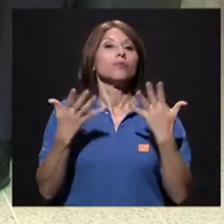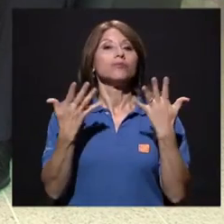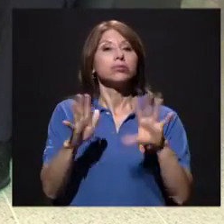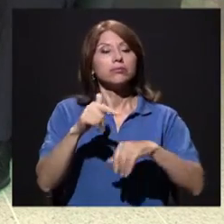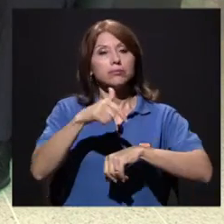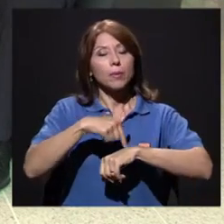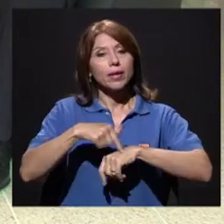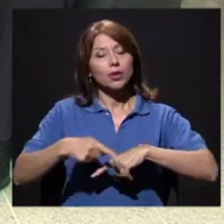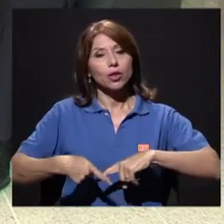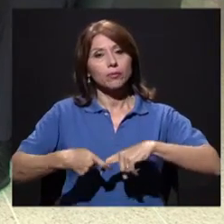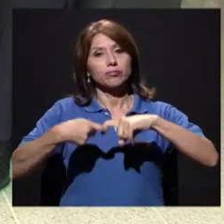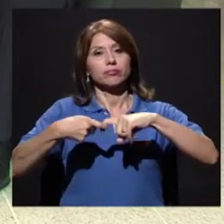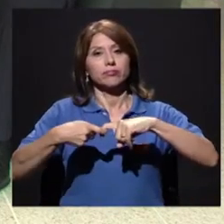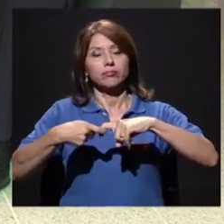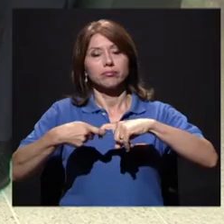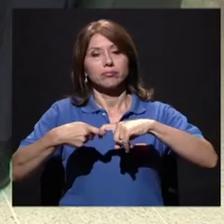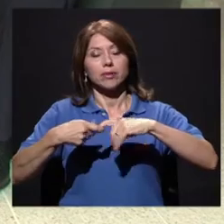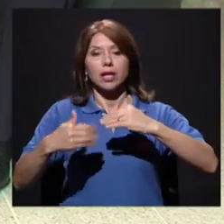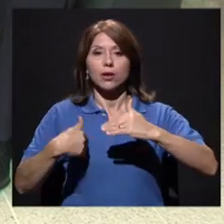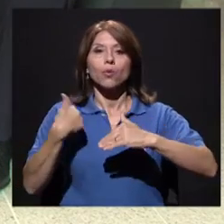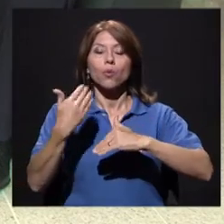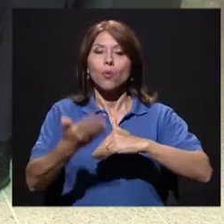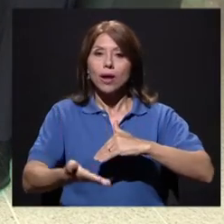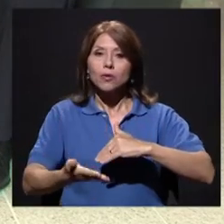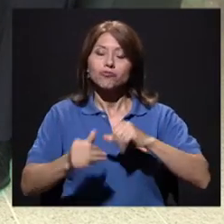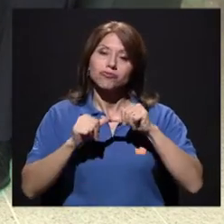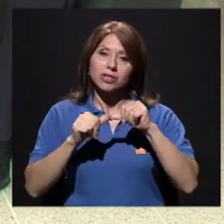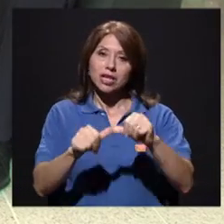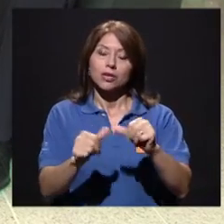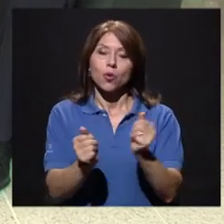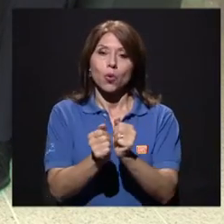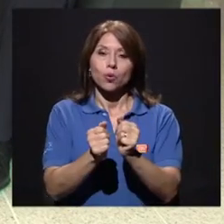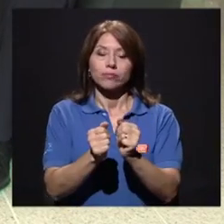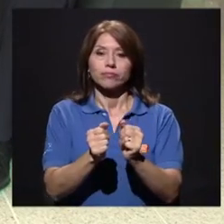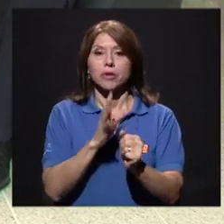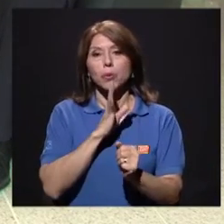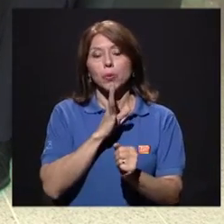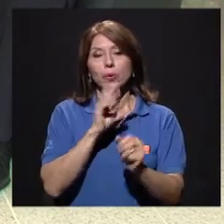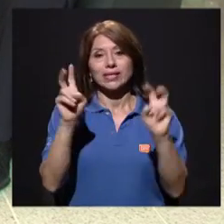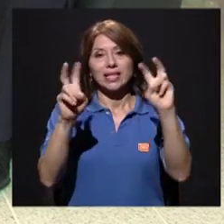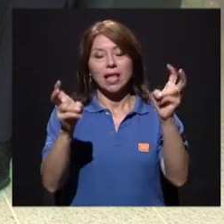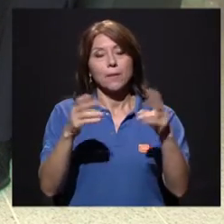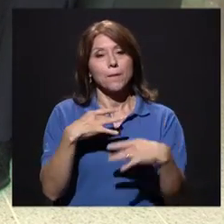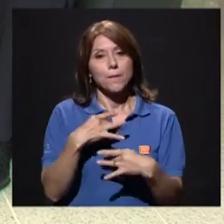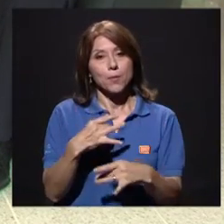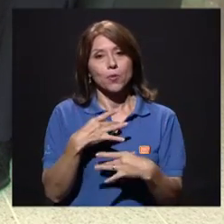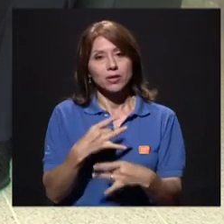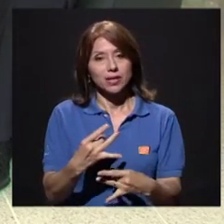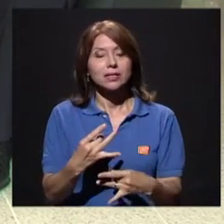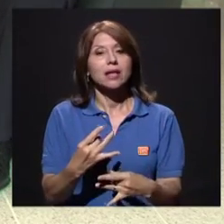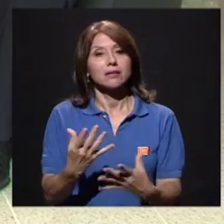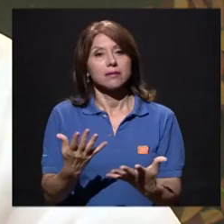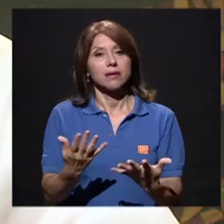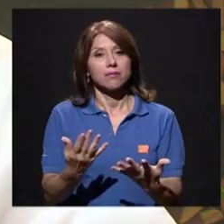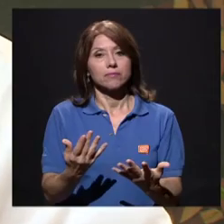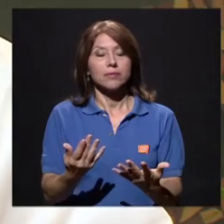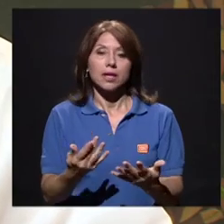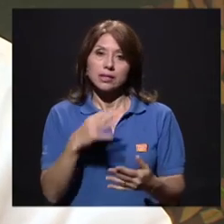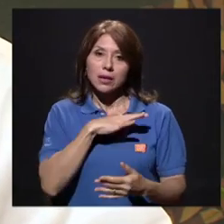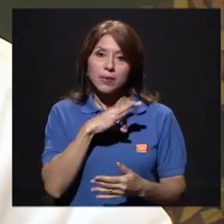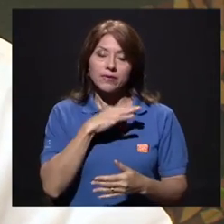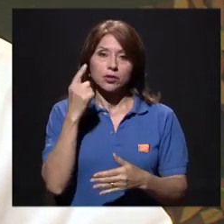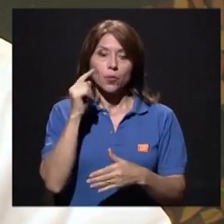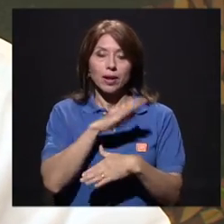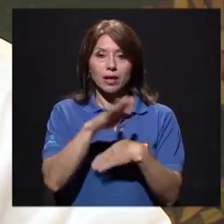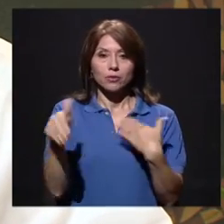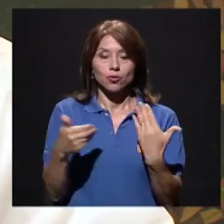primera pausa para pues luego seguir con este tema que creo que es muy interesante y que será de